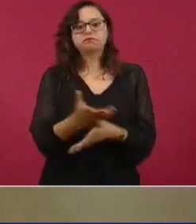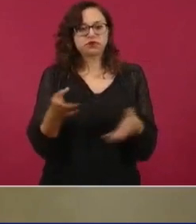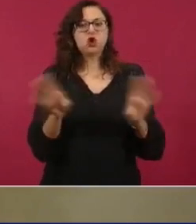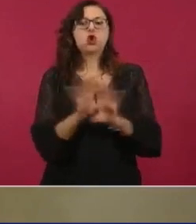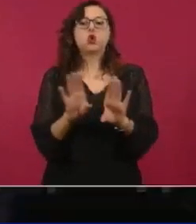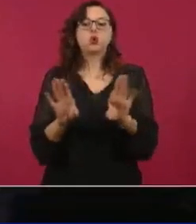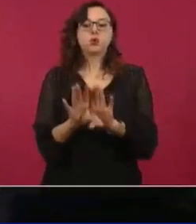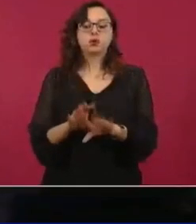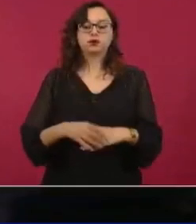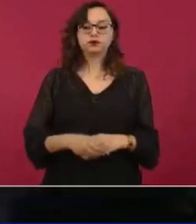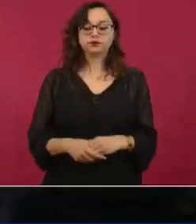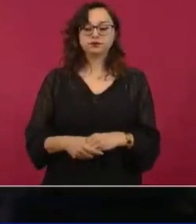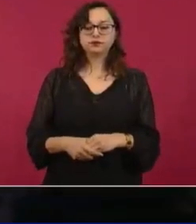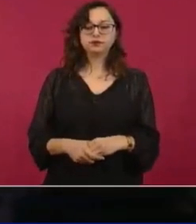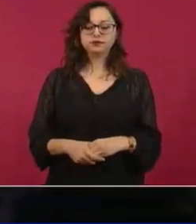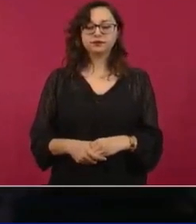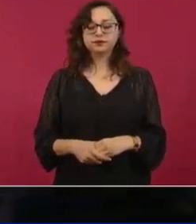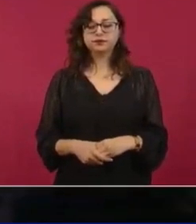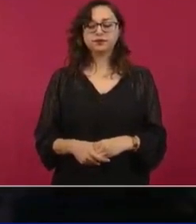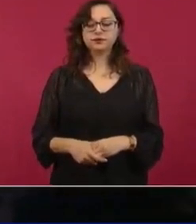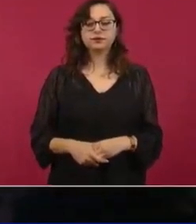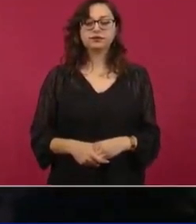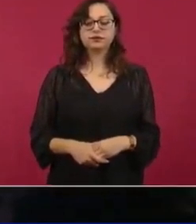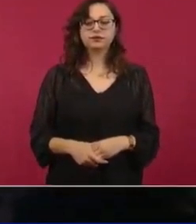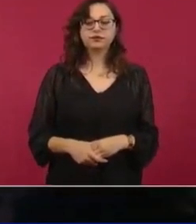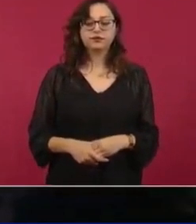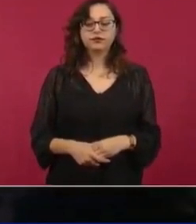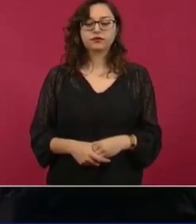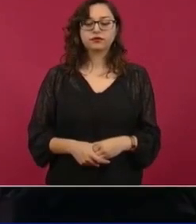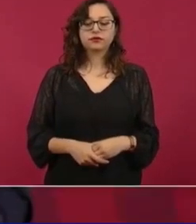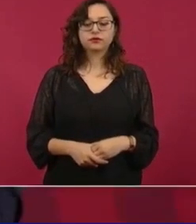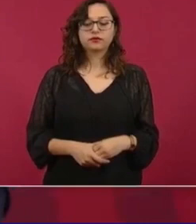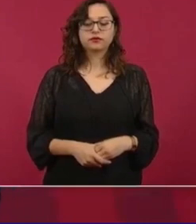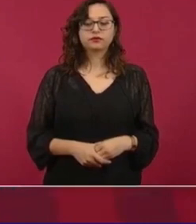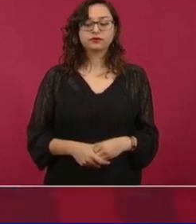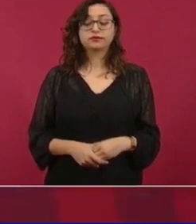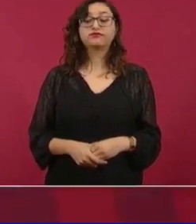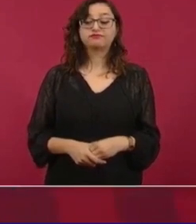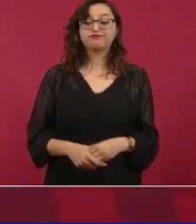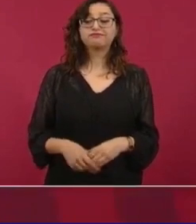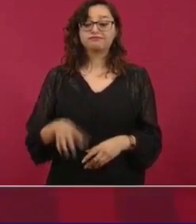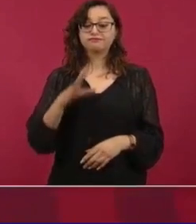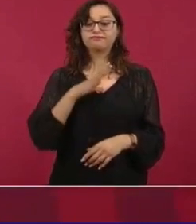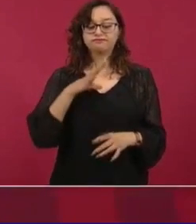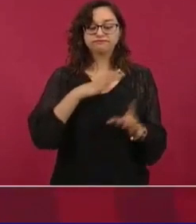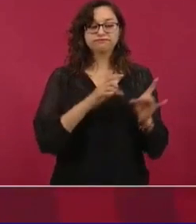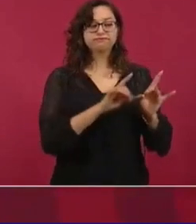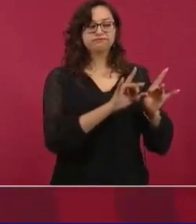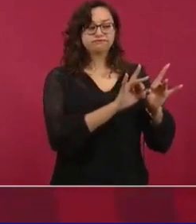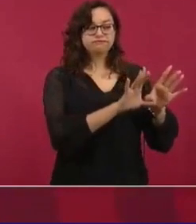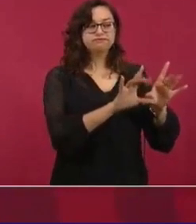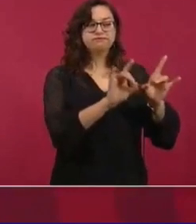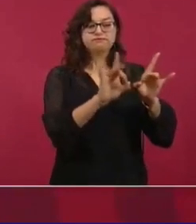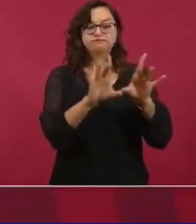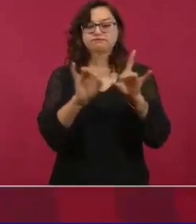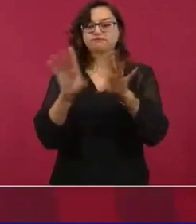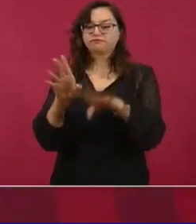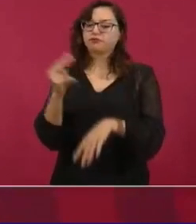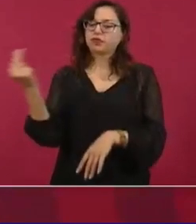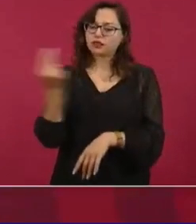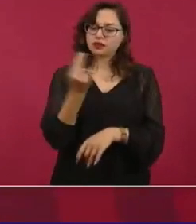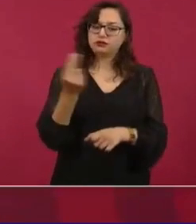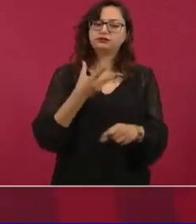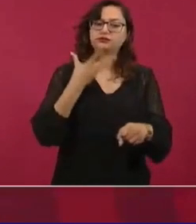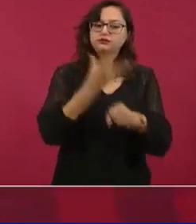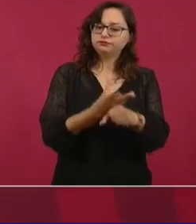presidente? Pues se están arreglando todos estos casos, era la